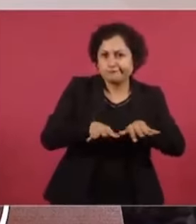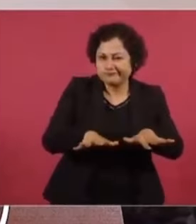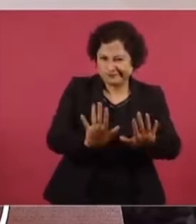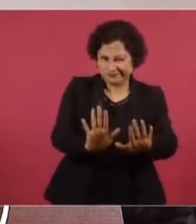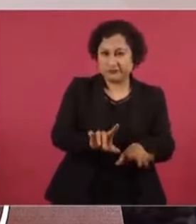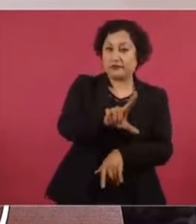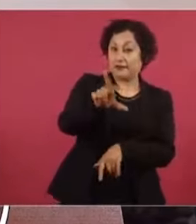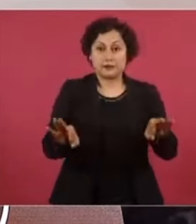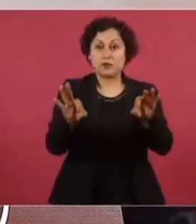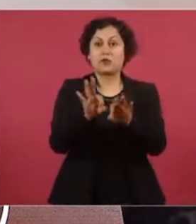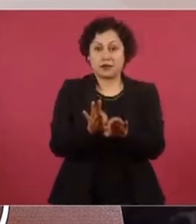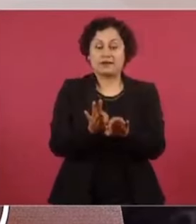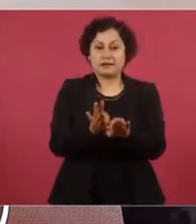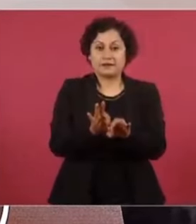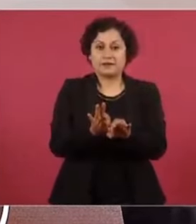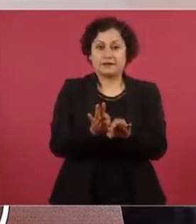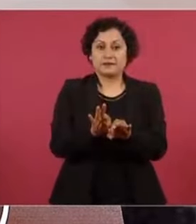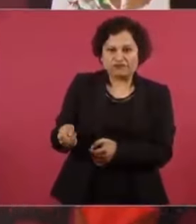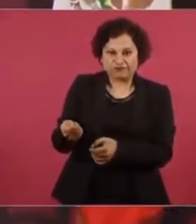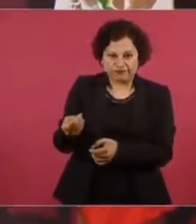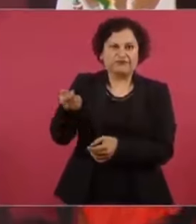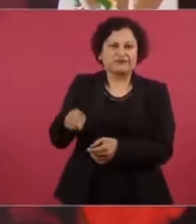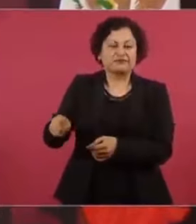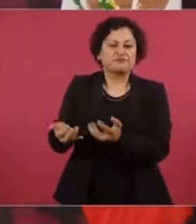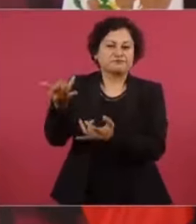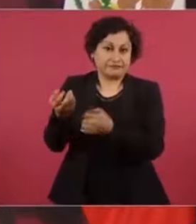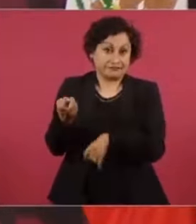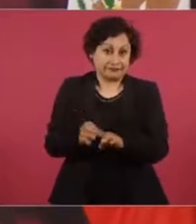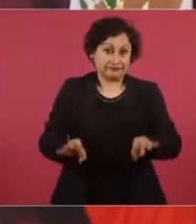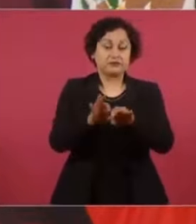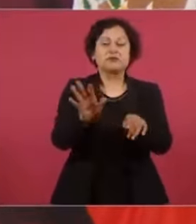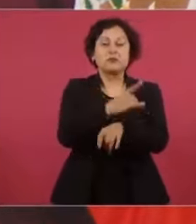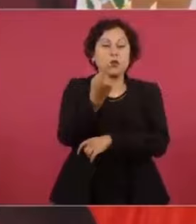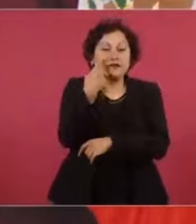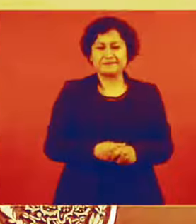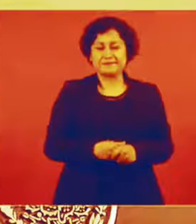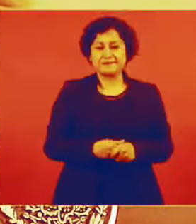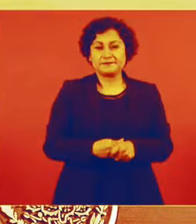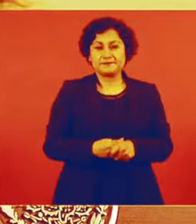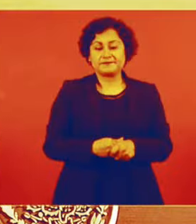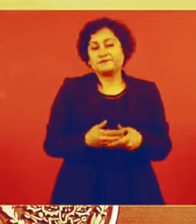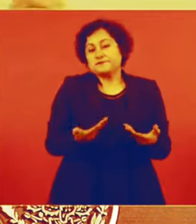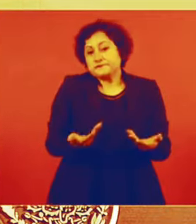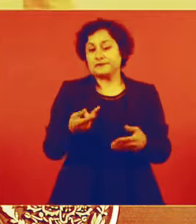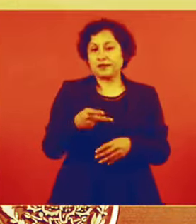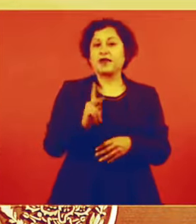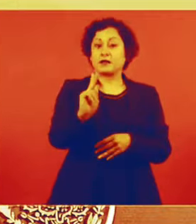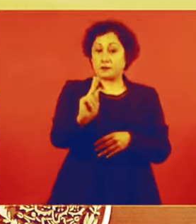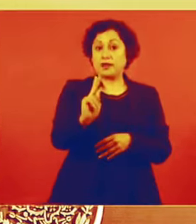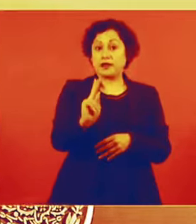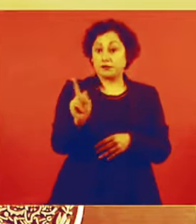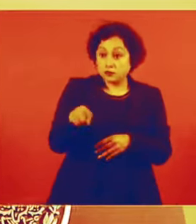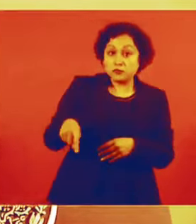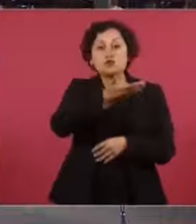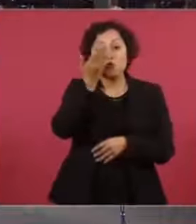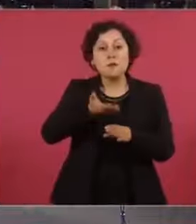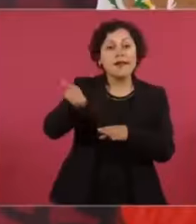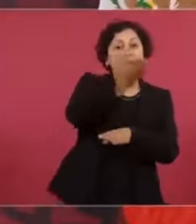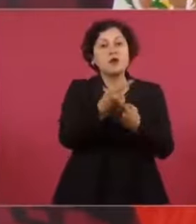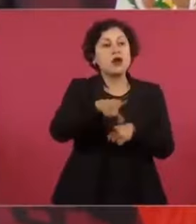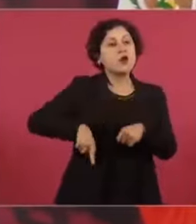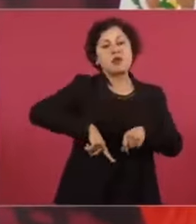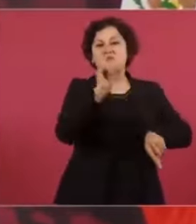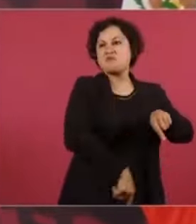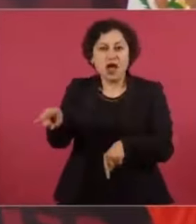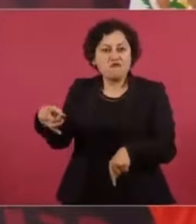es muy importante cojarles la pólvora. Porque antes manipulaban mucho. Pero así pueden llegar a tumbar gobiernos. Cuando